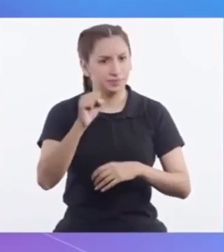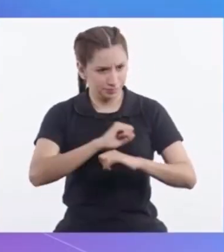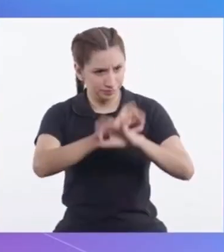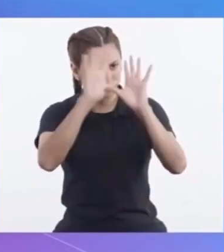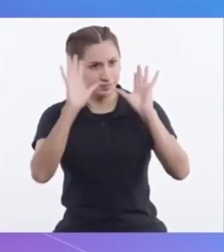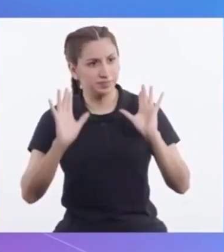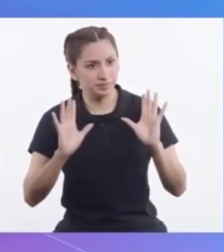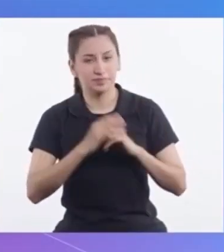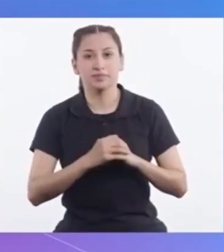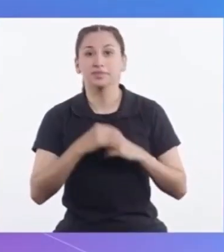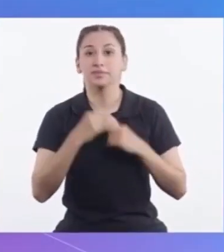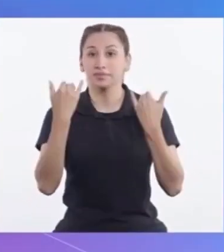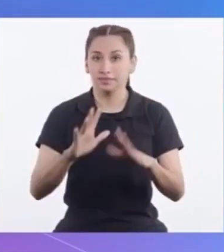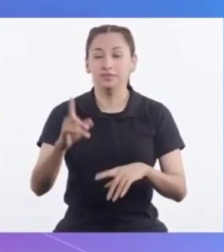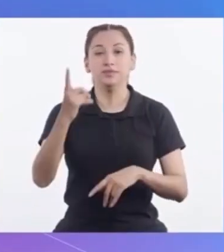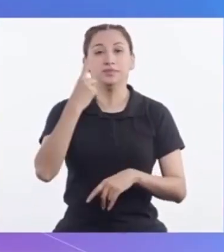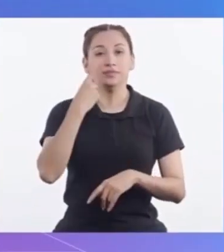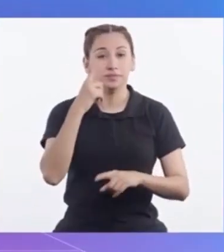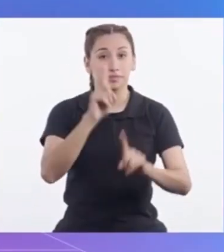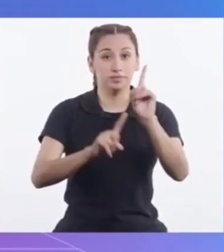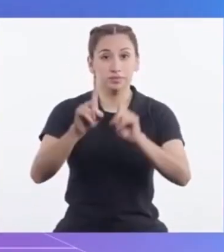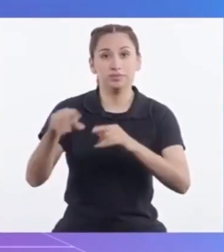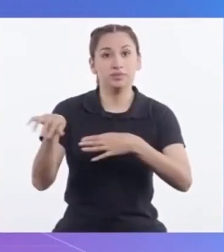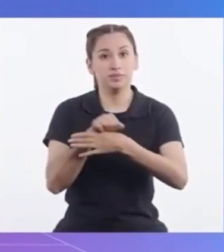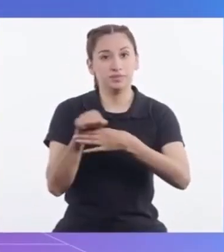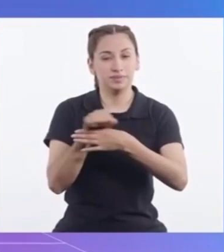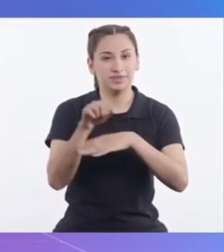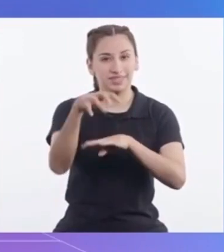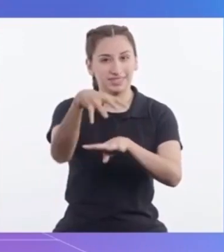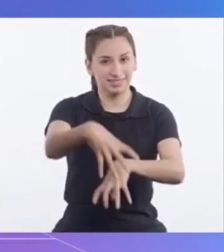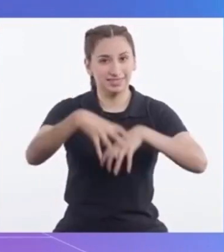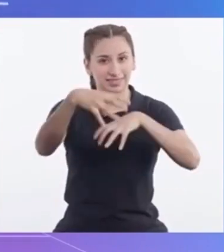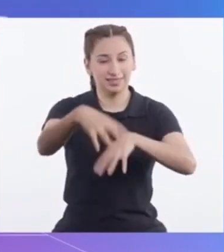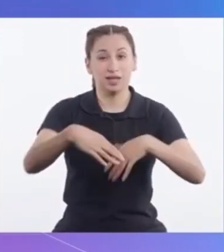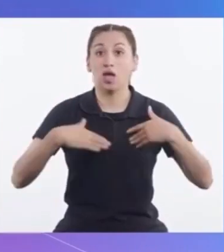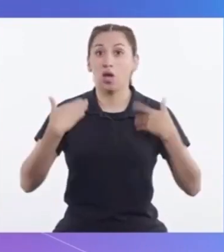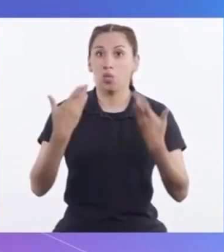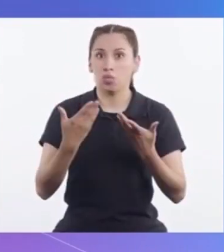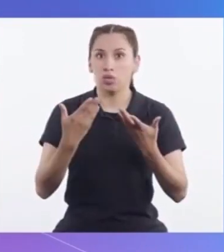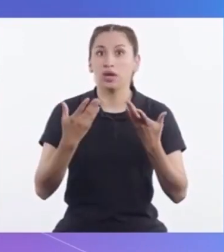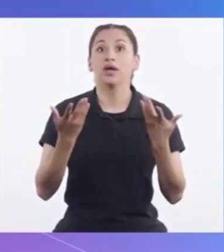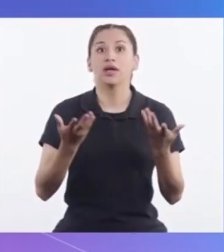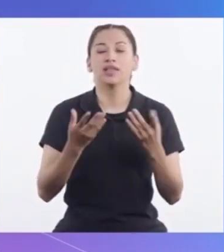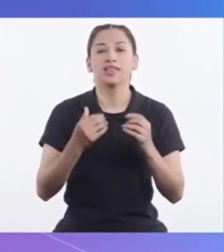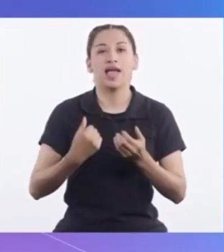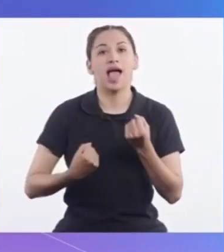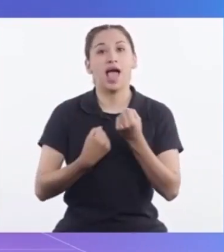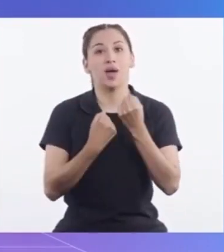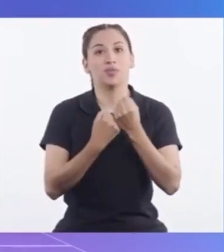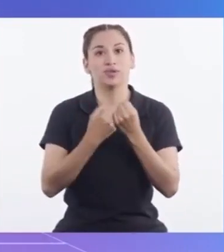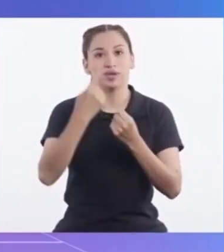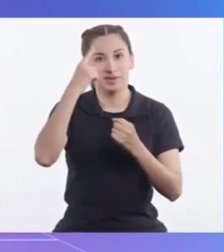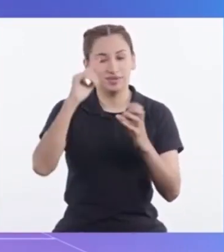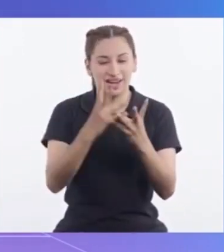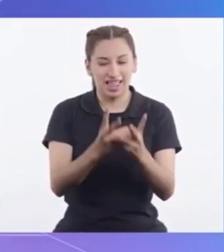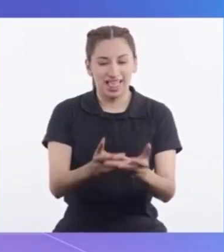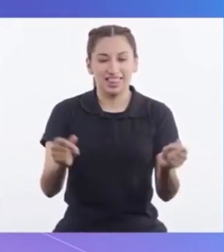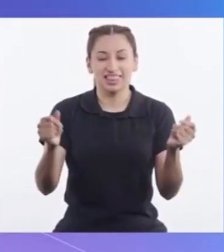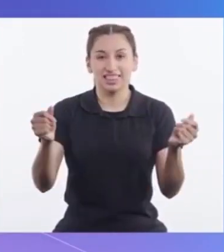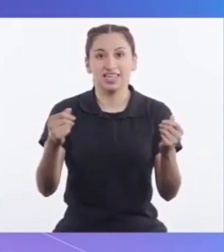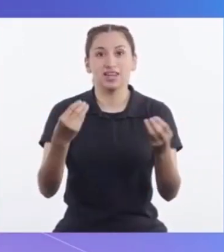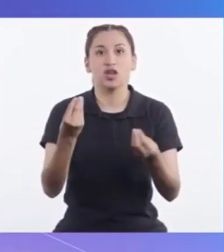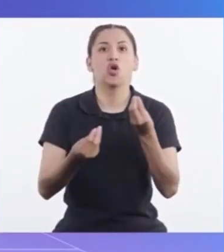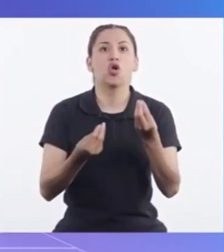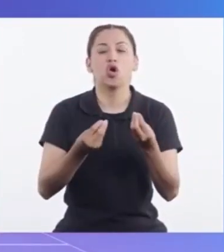¡Claro, Techi! Conocimos algunas prácticas Agrícolas que pueden ser Nocivas para nuestro territorio